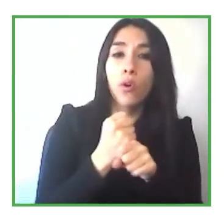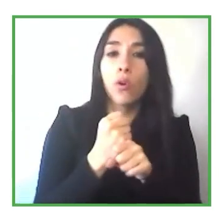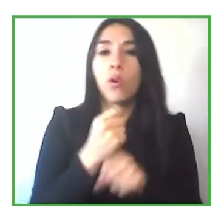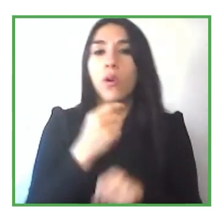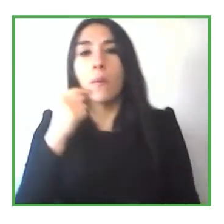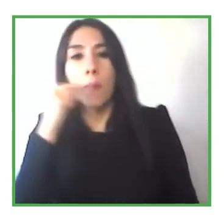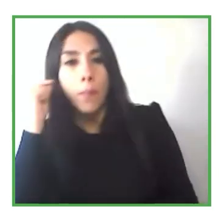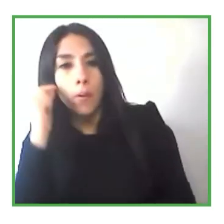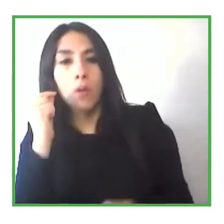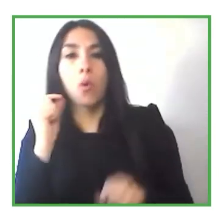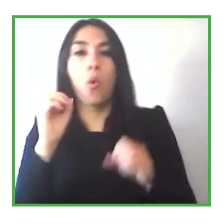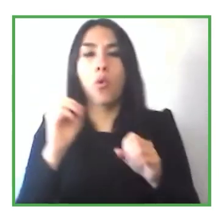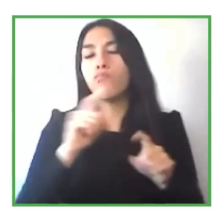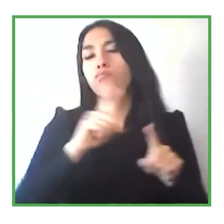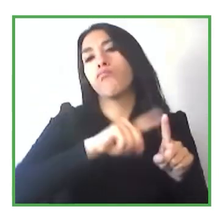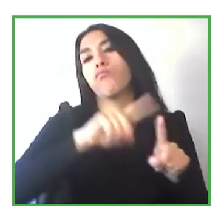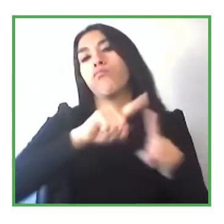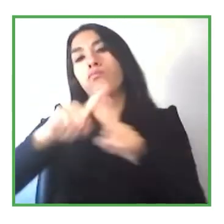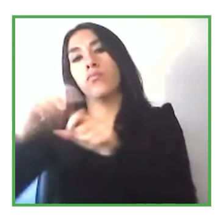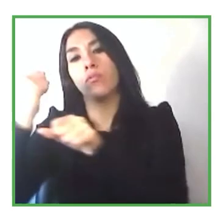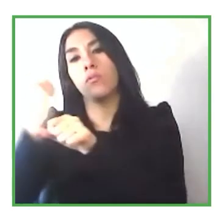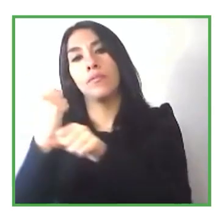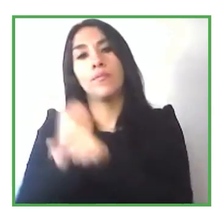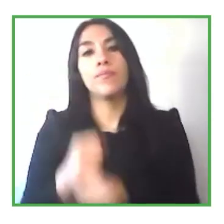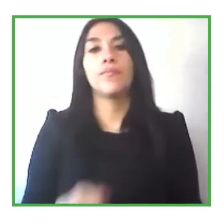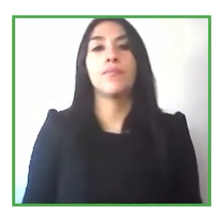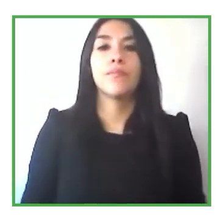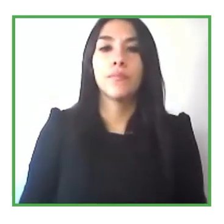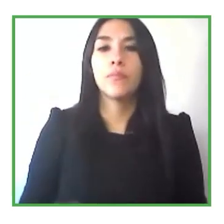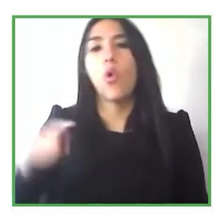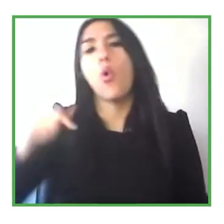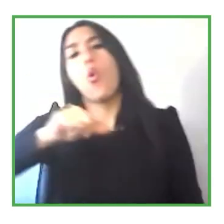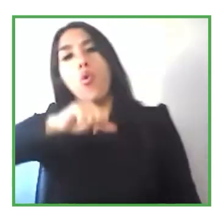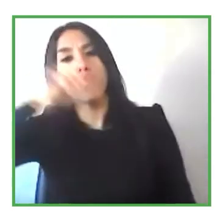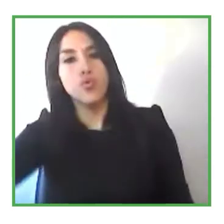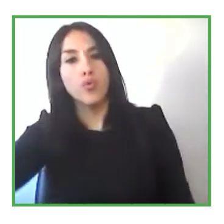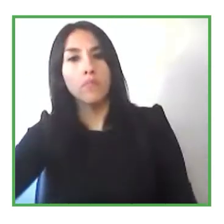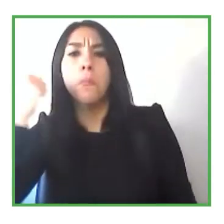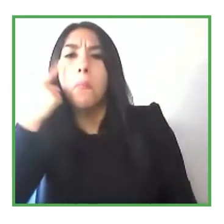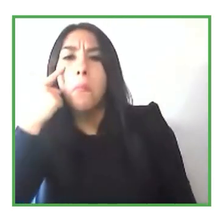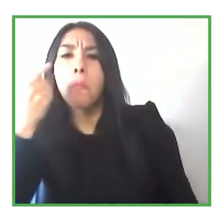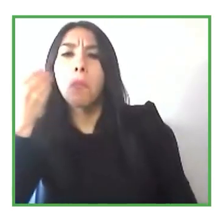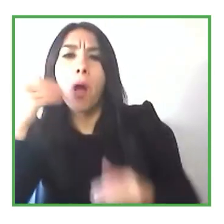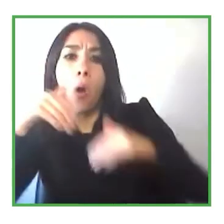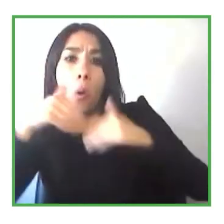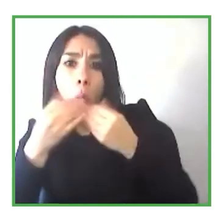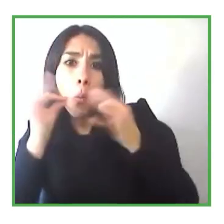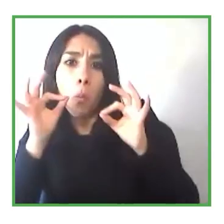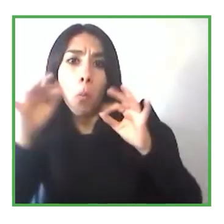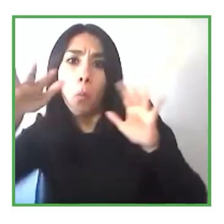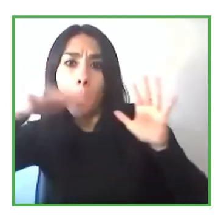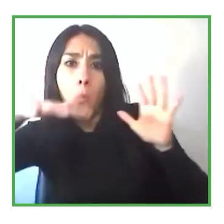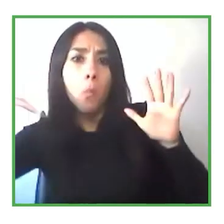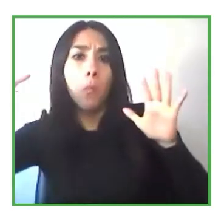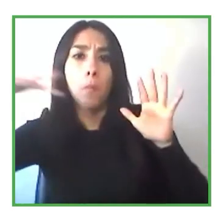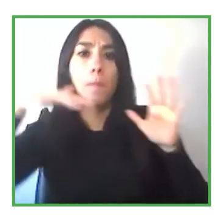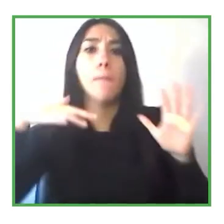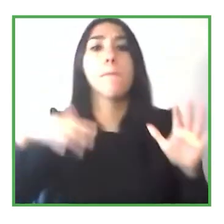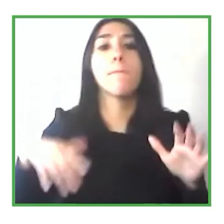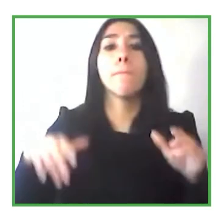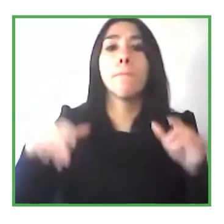pasando en este aspecto o en esta área para poder llevarlos a ese lugar y que